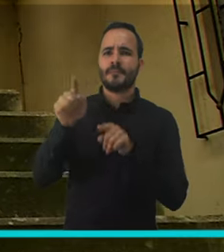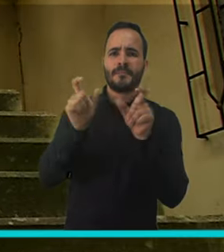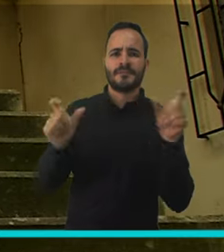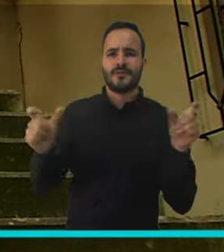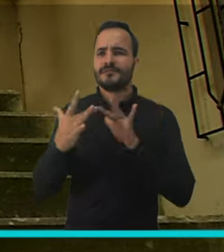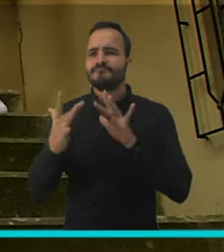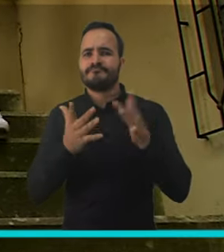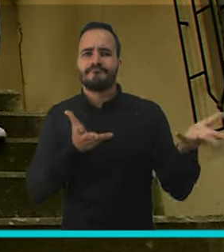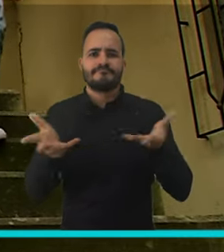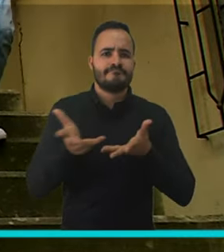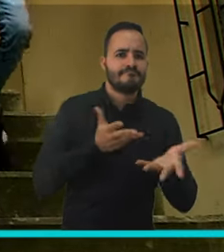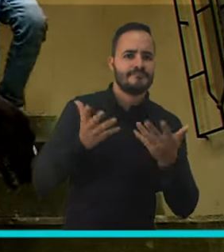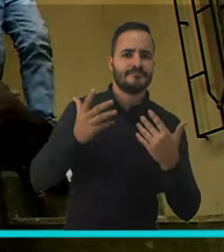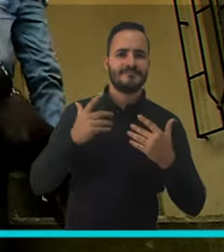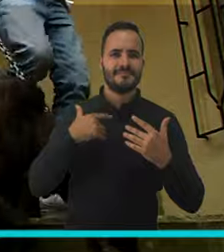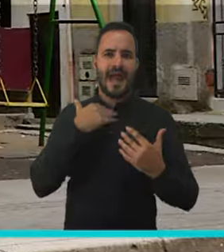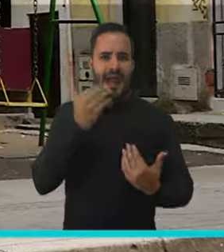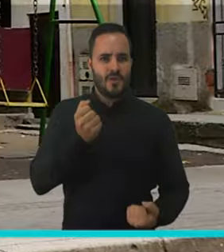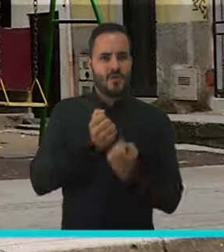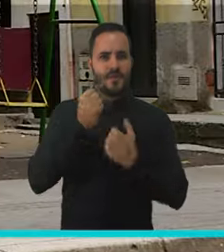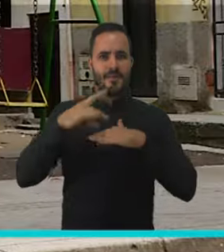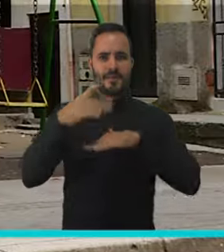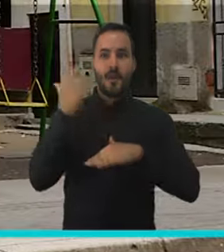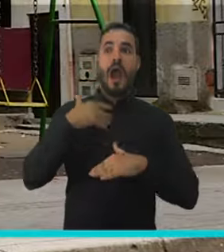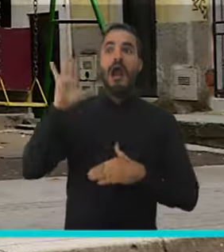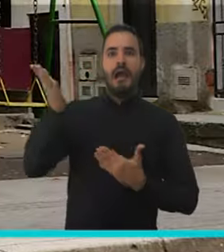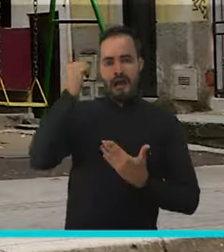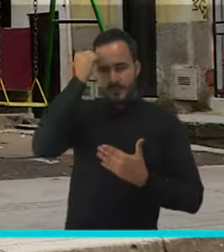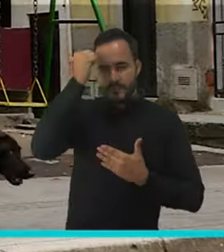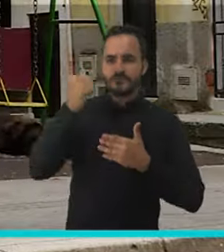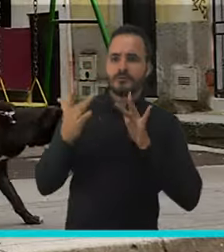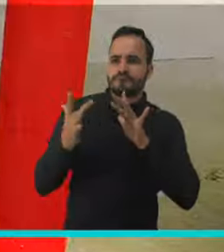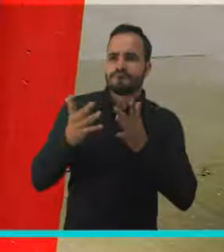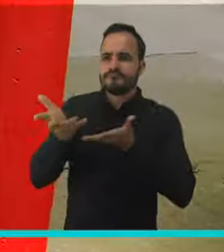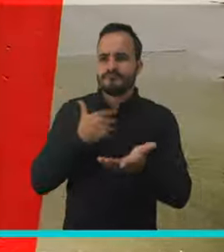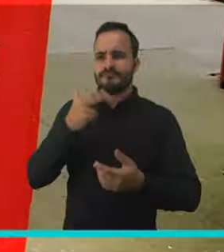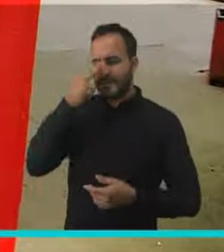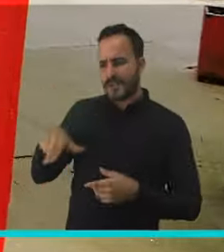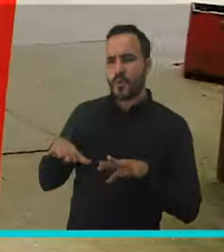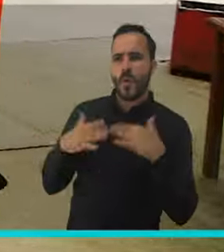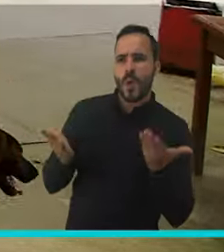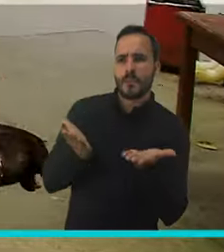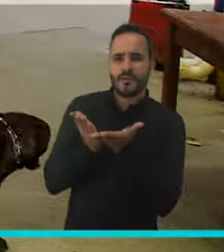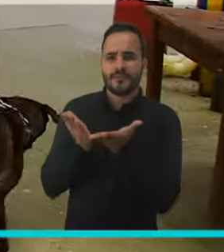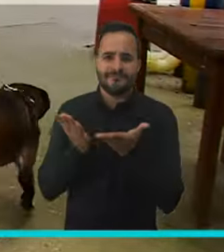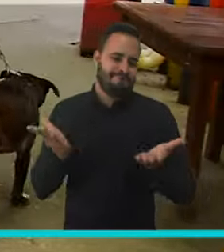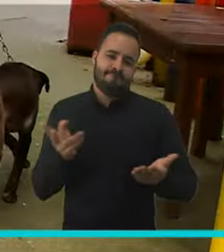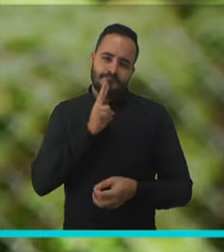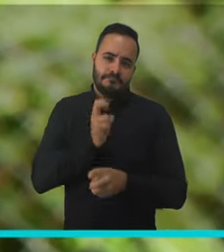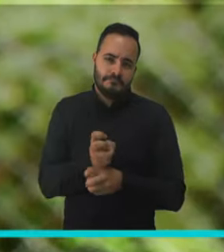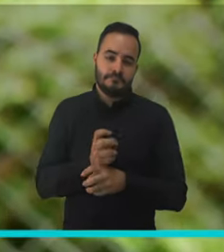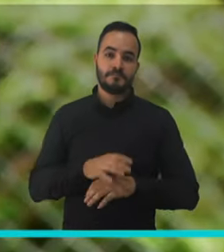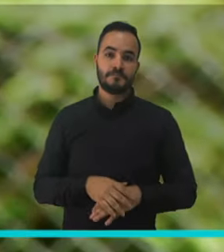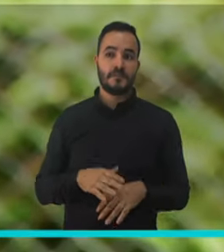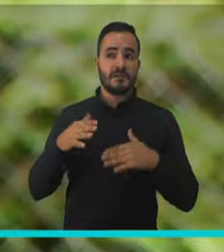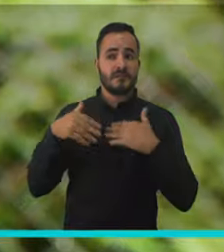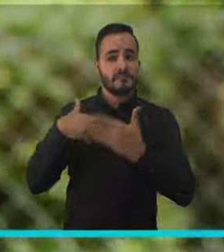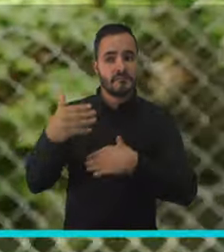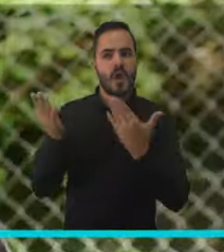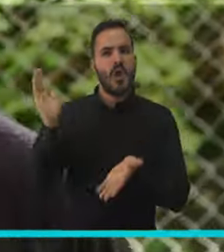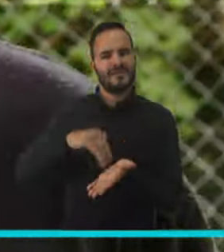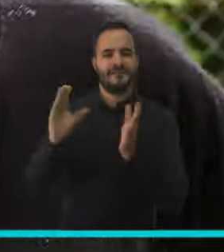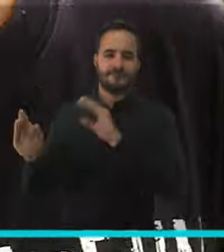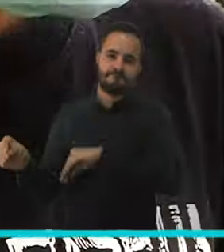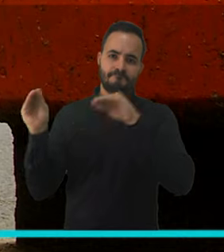comunicarse con personas o tener, digamos, que virtualidad para poder contactar a los profesores y poder poner al niño a estudiar. Y cuando